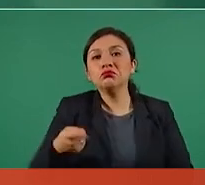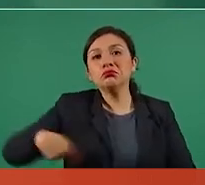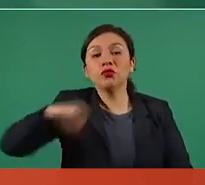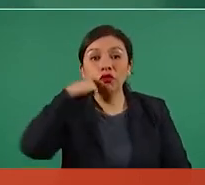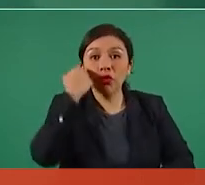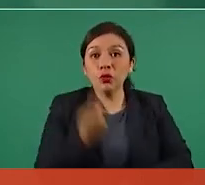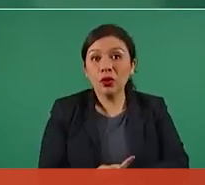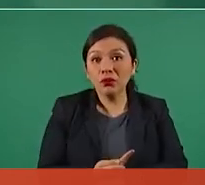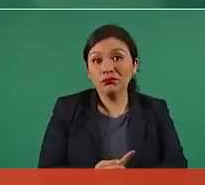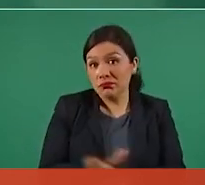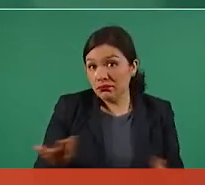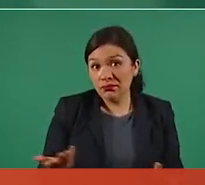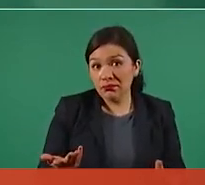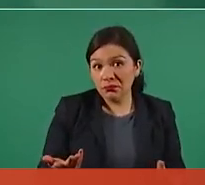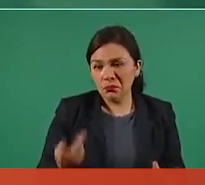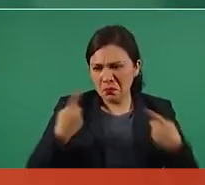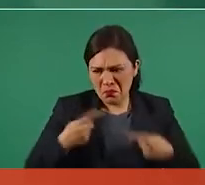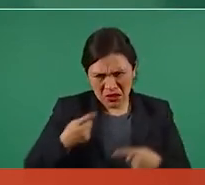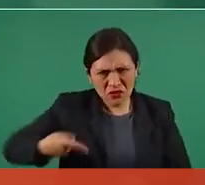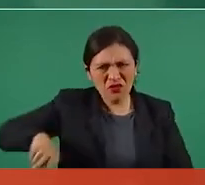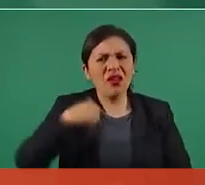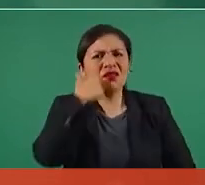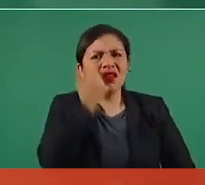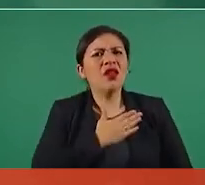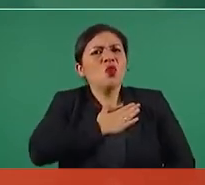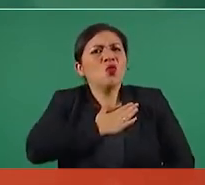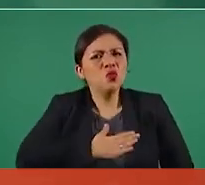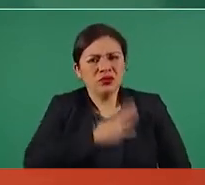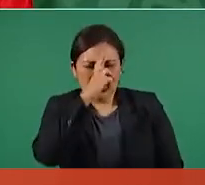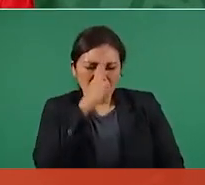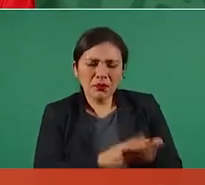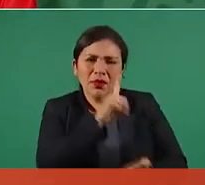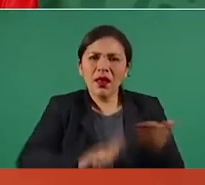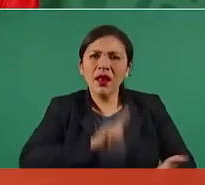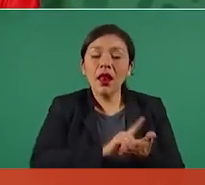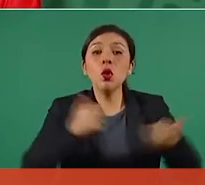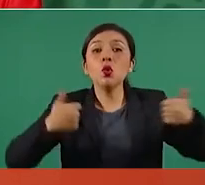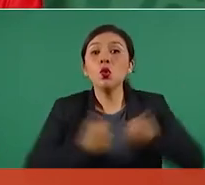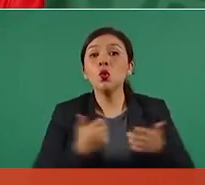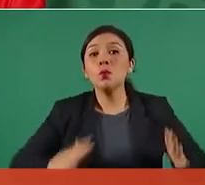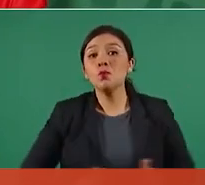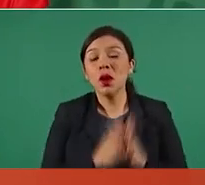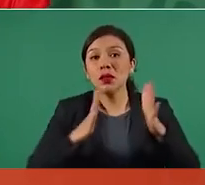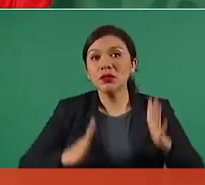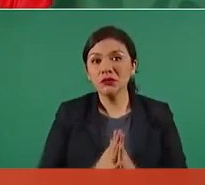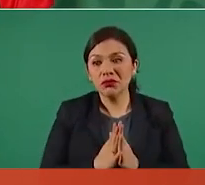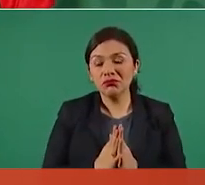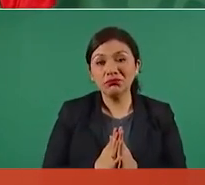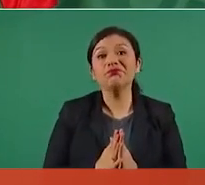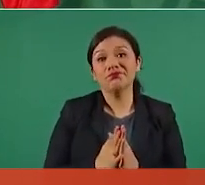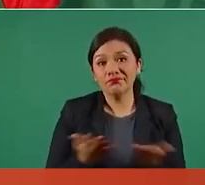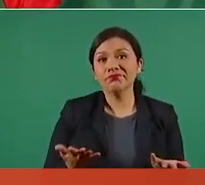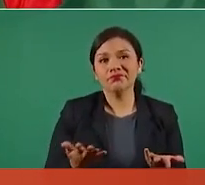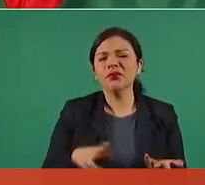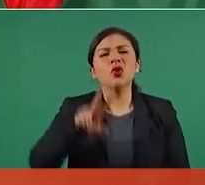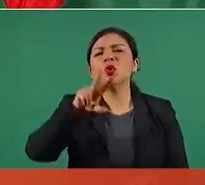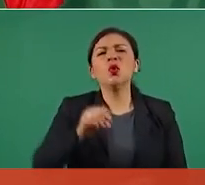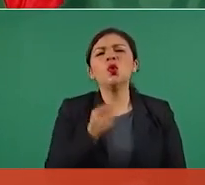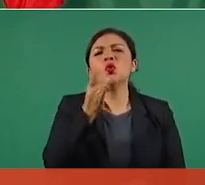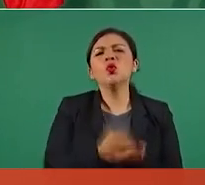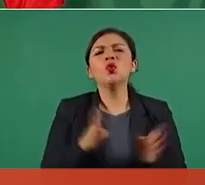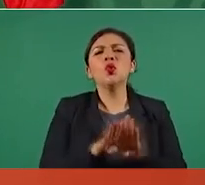La gente quiere la democracia y quiere la democracia participativa, no sólo la